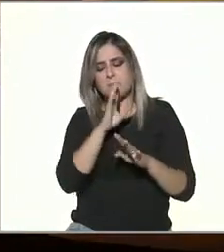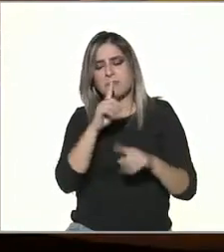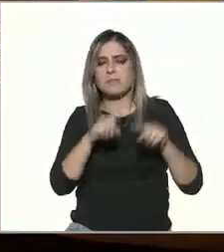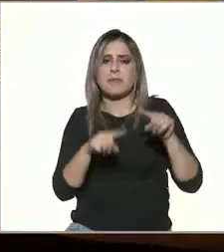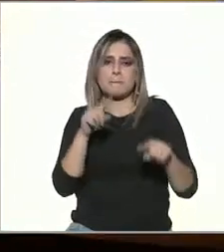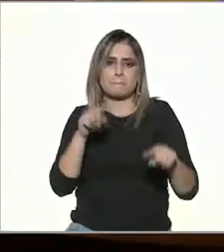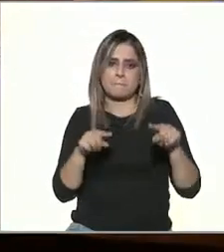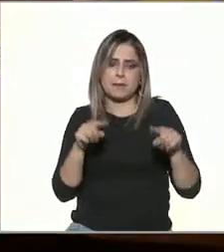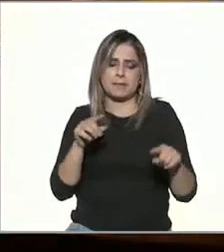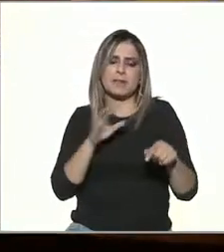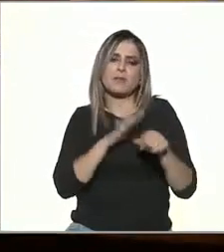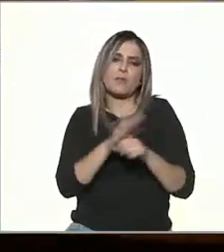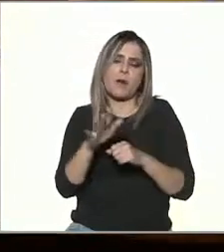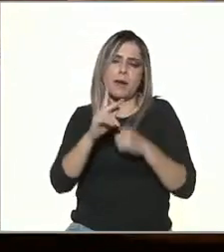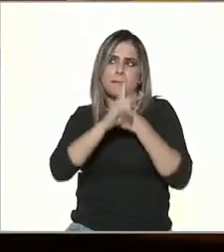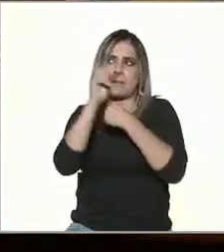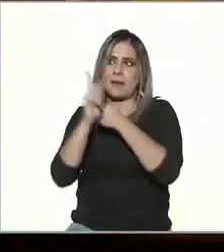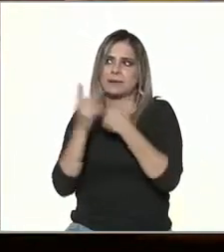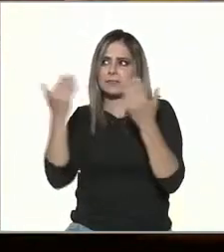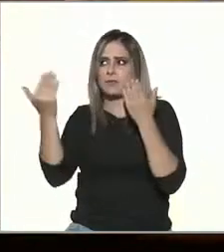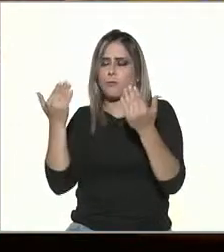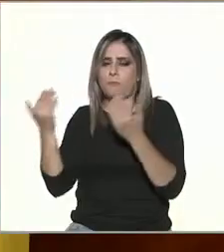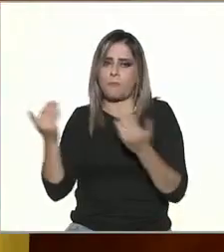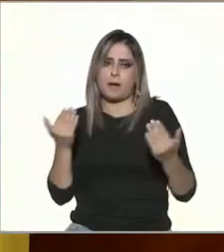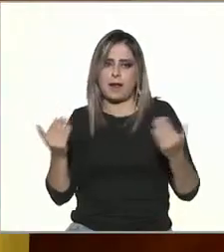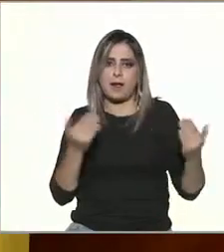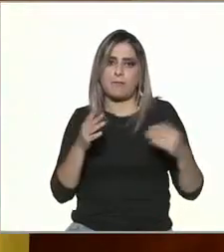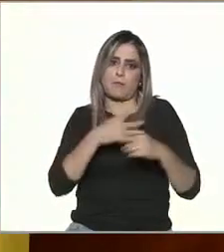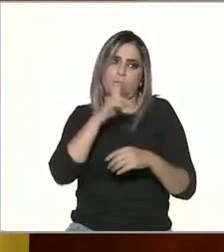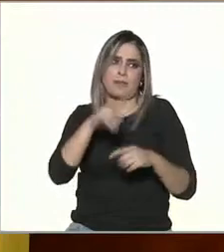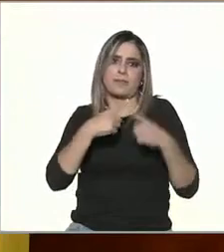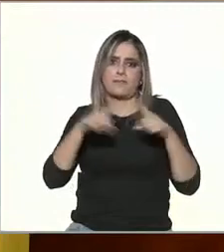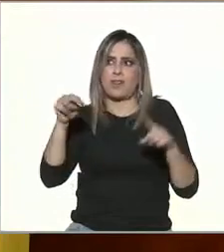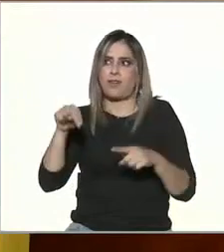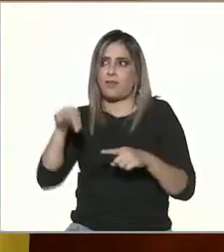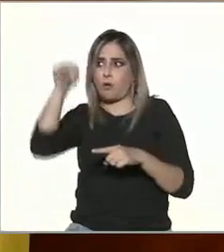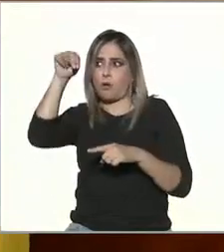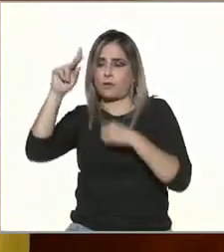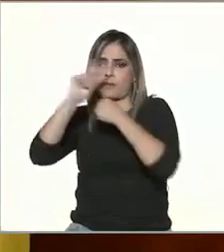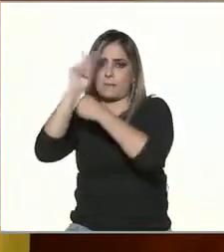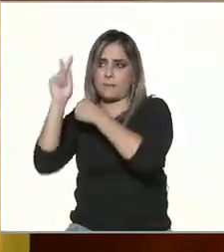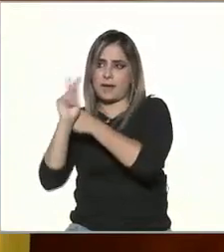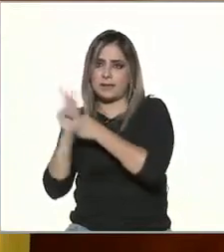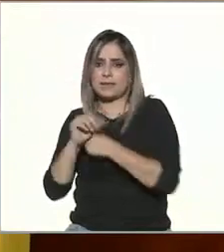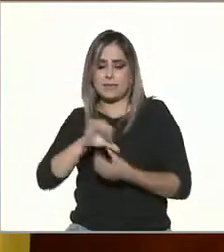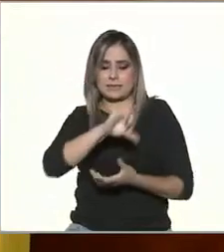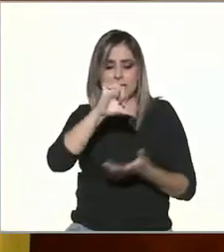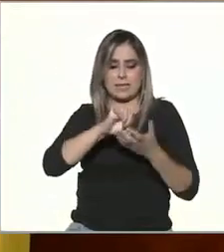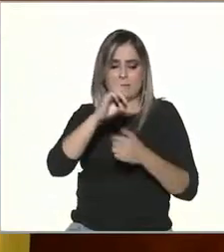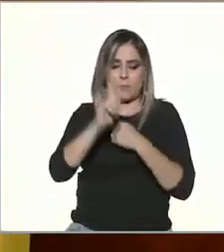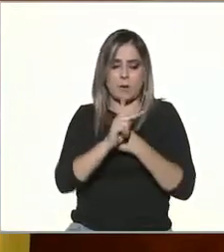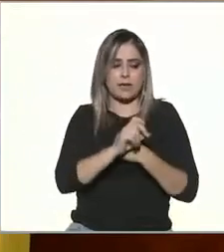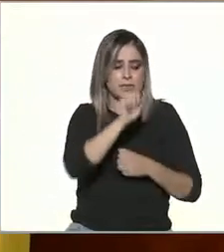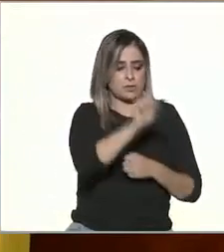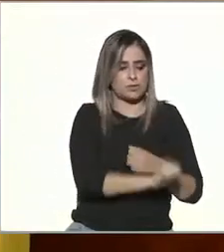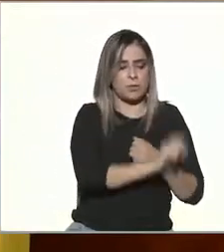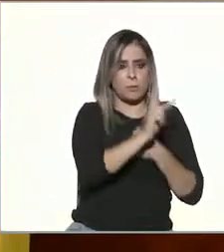y qué partes del país compares porque si es muy diferente el norte que el centro o que el sur